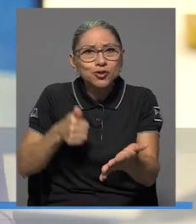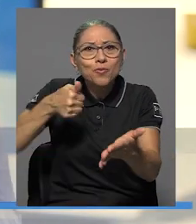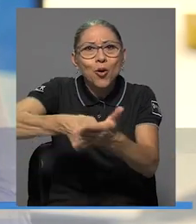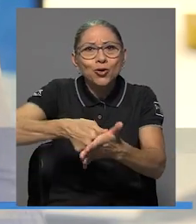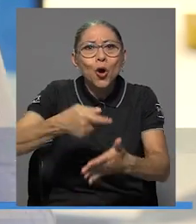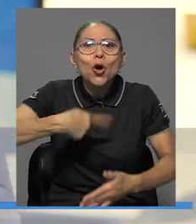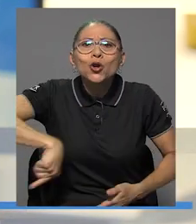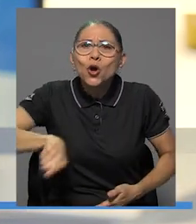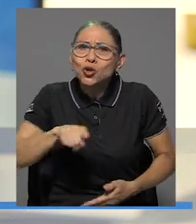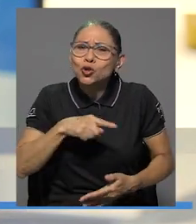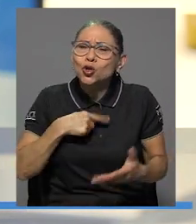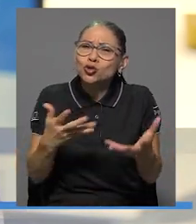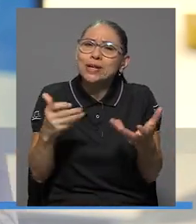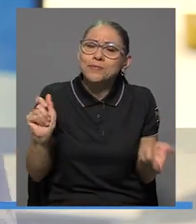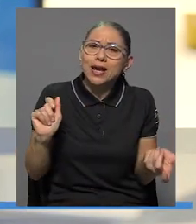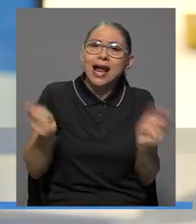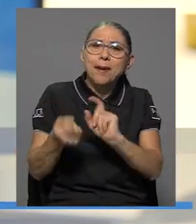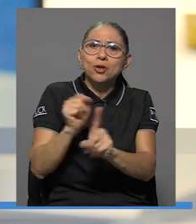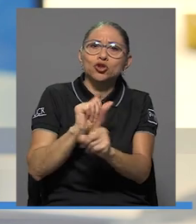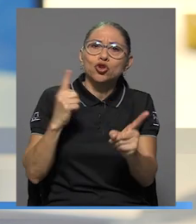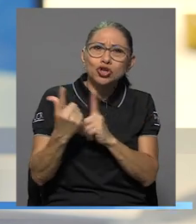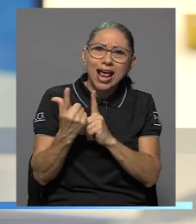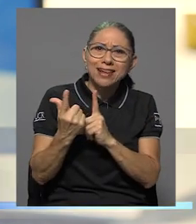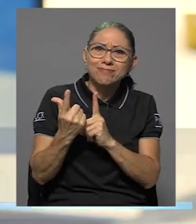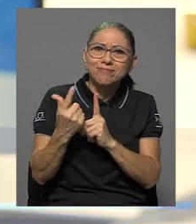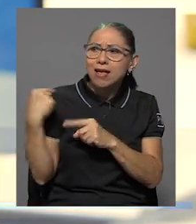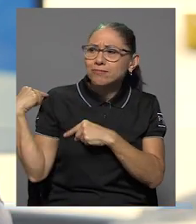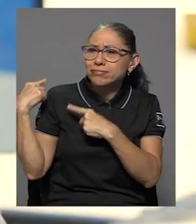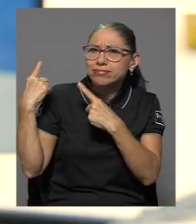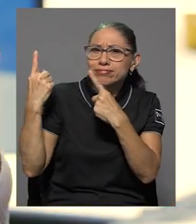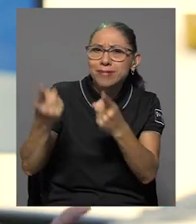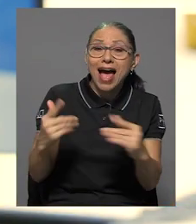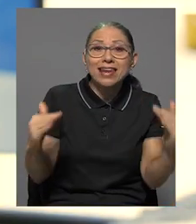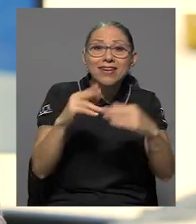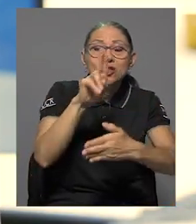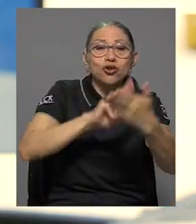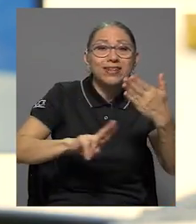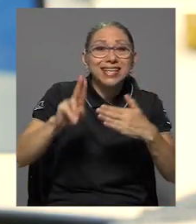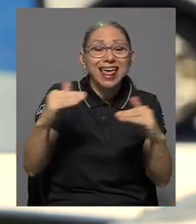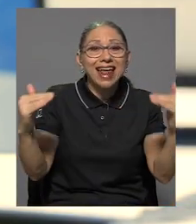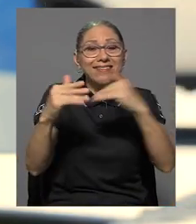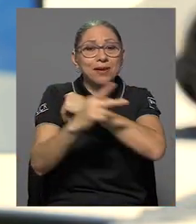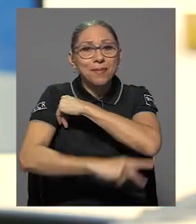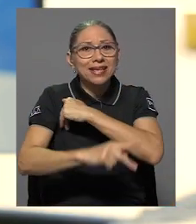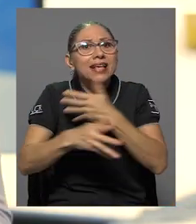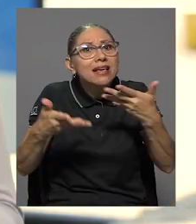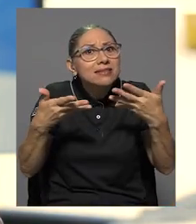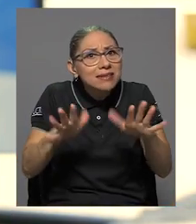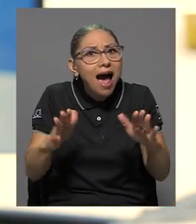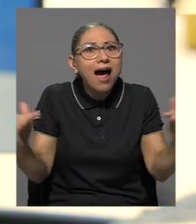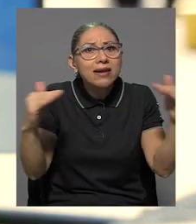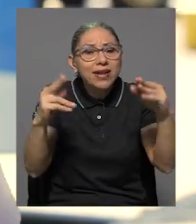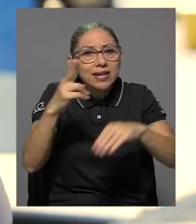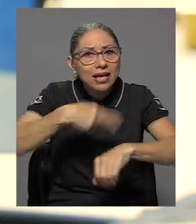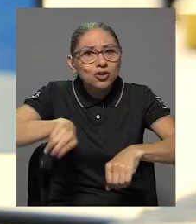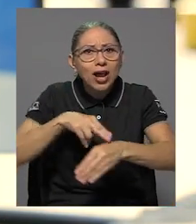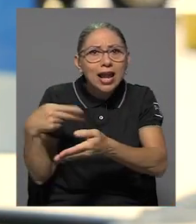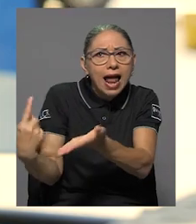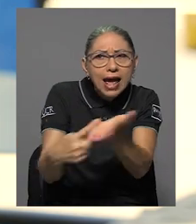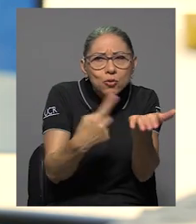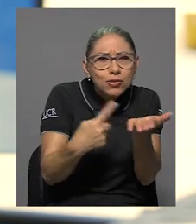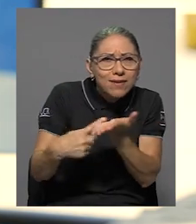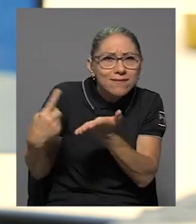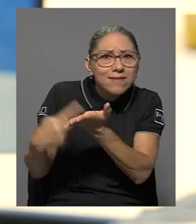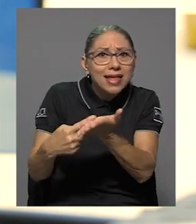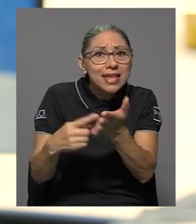voto, que resistimos para hacer un cambio social y estructural, tanto a nivel de universidad como a nivel país. Vemos que ya hay todo un debate